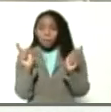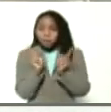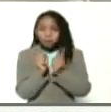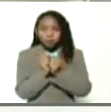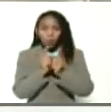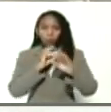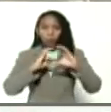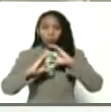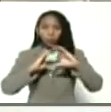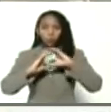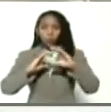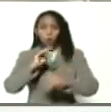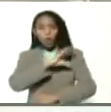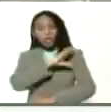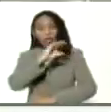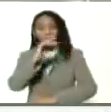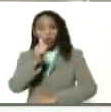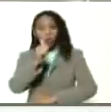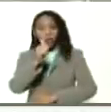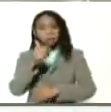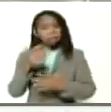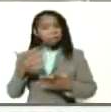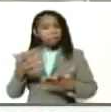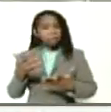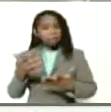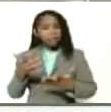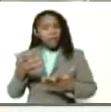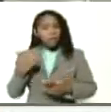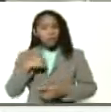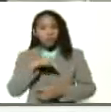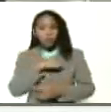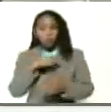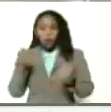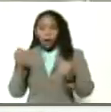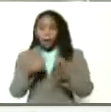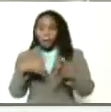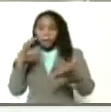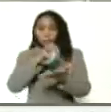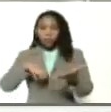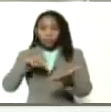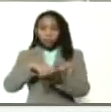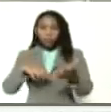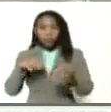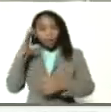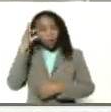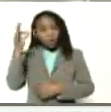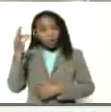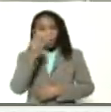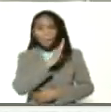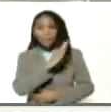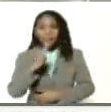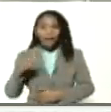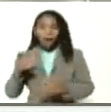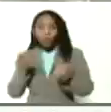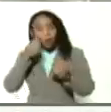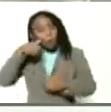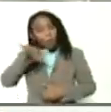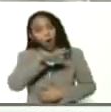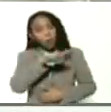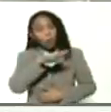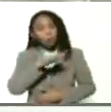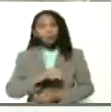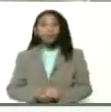nuestros directores regionales y nuestros campesinos y campesinas del Consejo Bicentenario de los Pueblos Capítulo